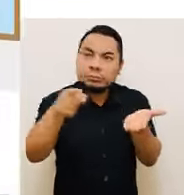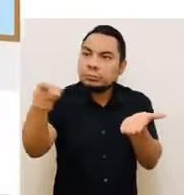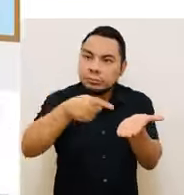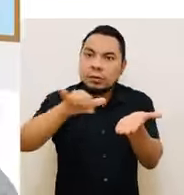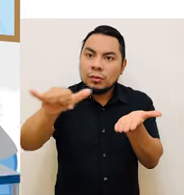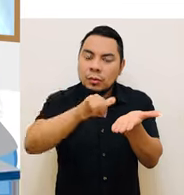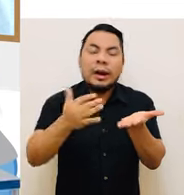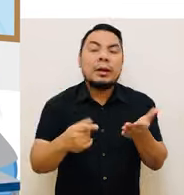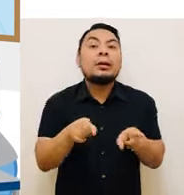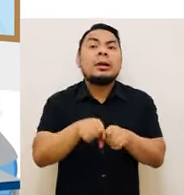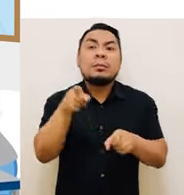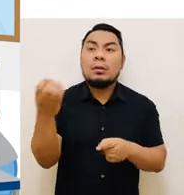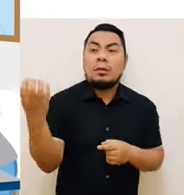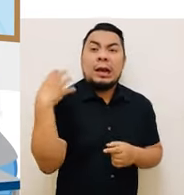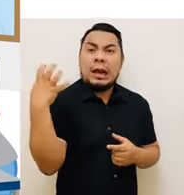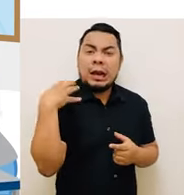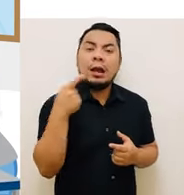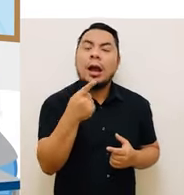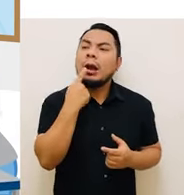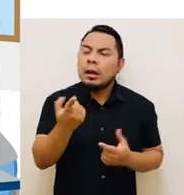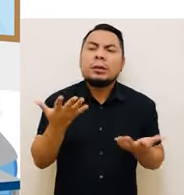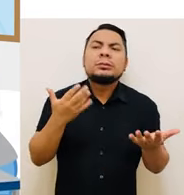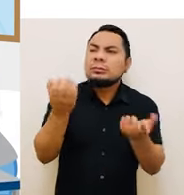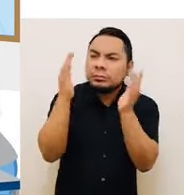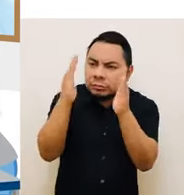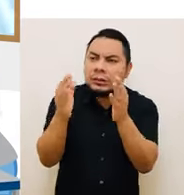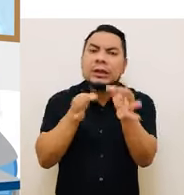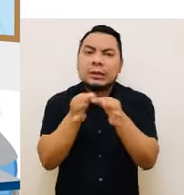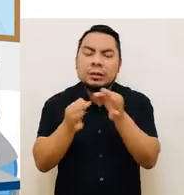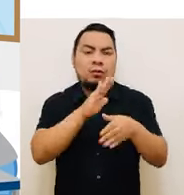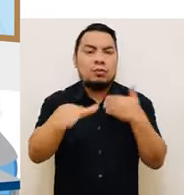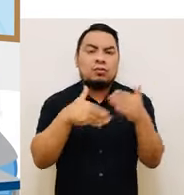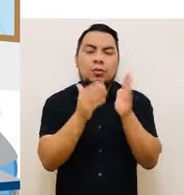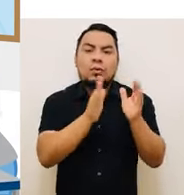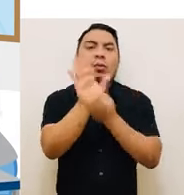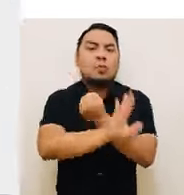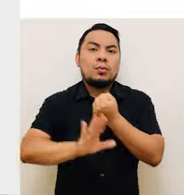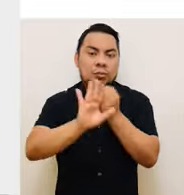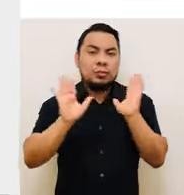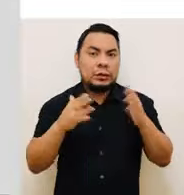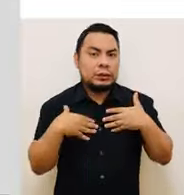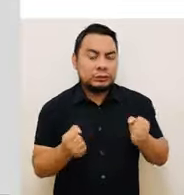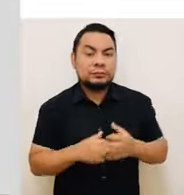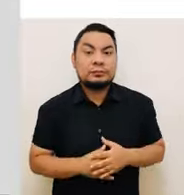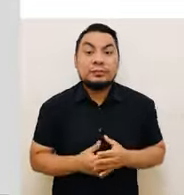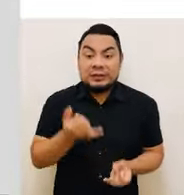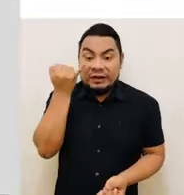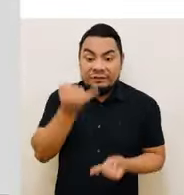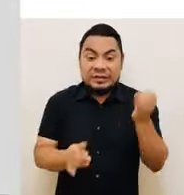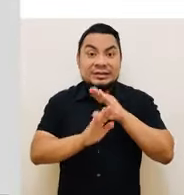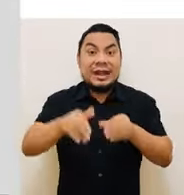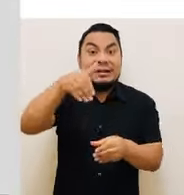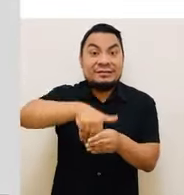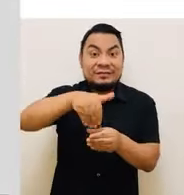observaciones o reclamos ante un hecho que no esté permitido, manteniendo las medidas de seguridad. Al finalizar la